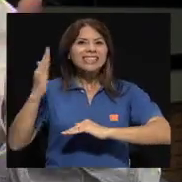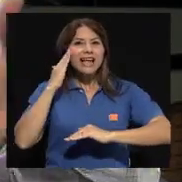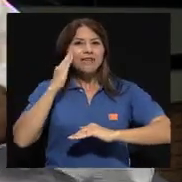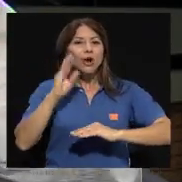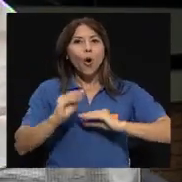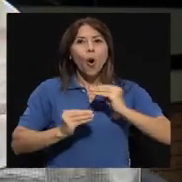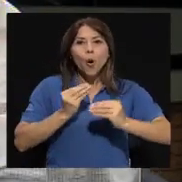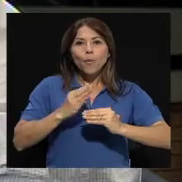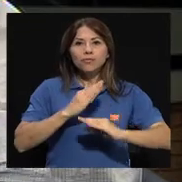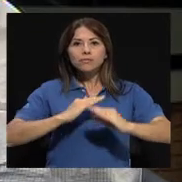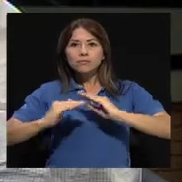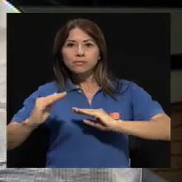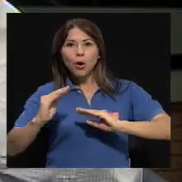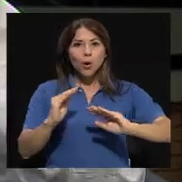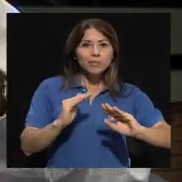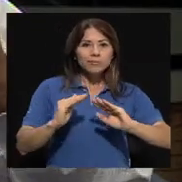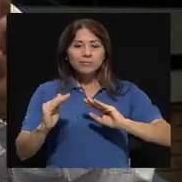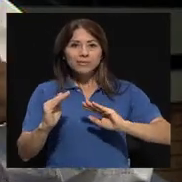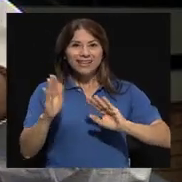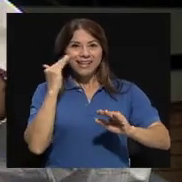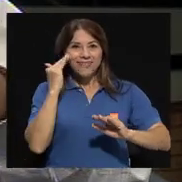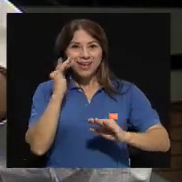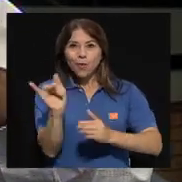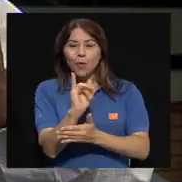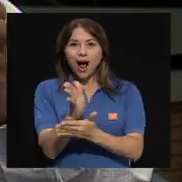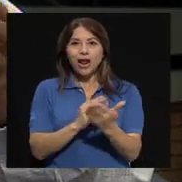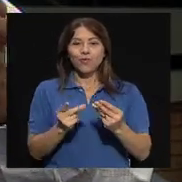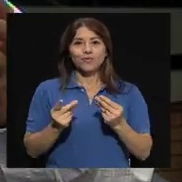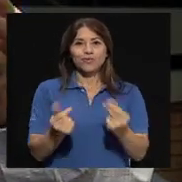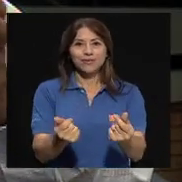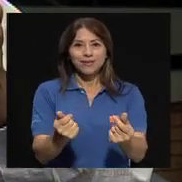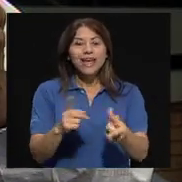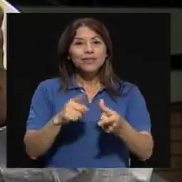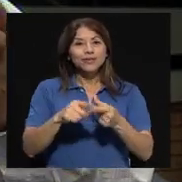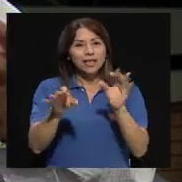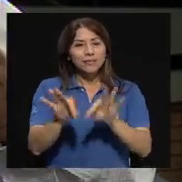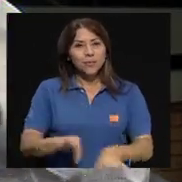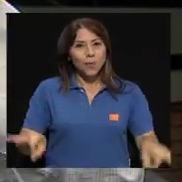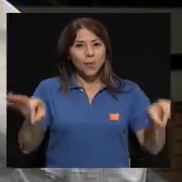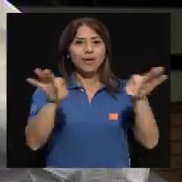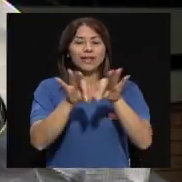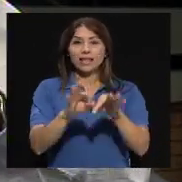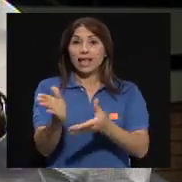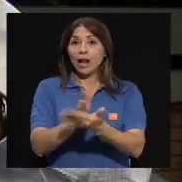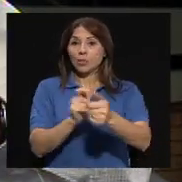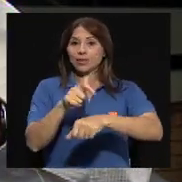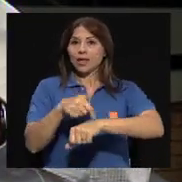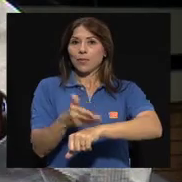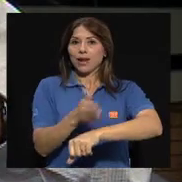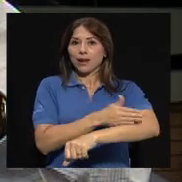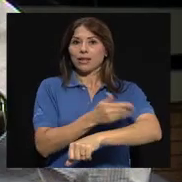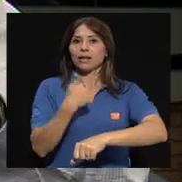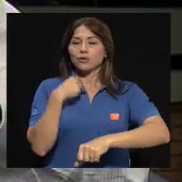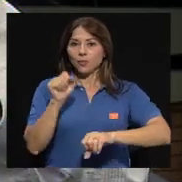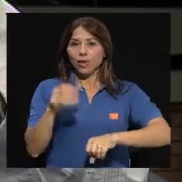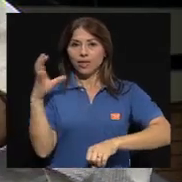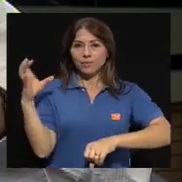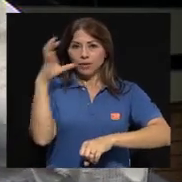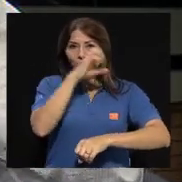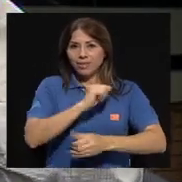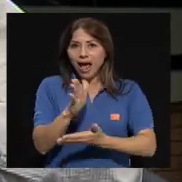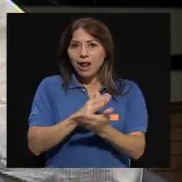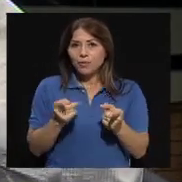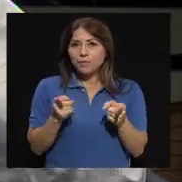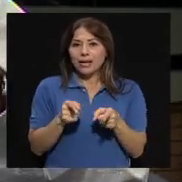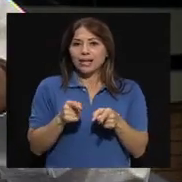capearse, o si uno sabe, si hay algún tipo de alerta temprana que me indica algo está pasando o puede